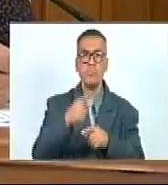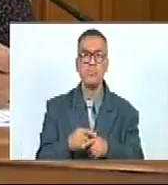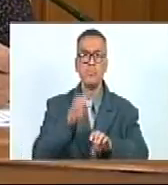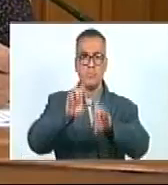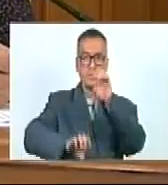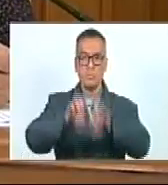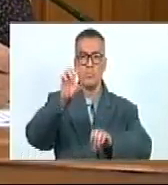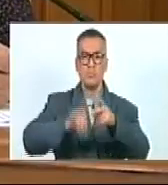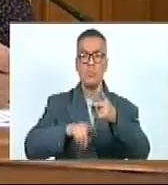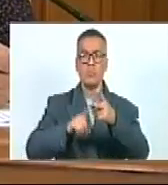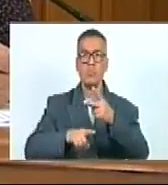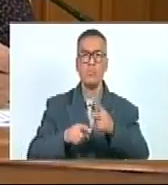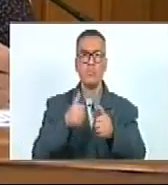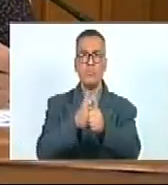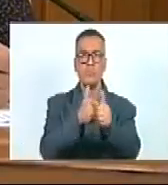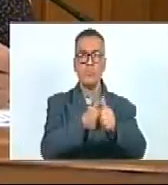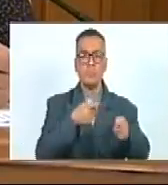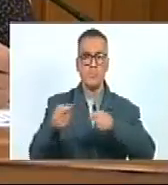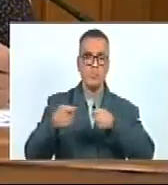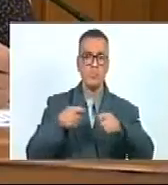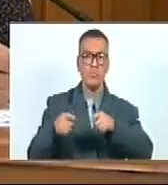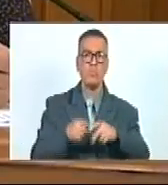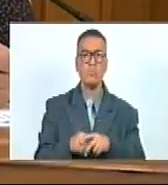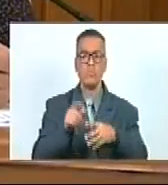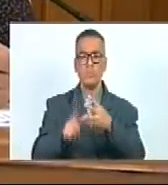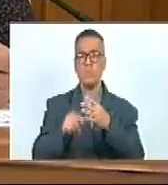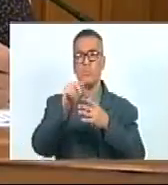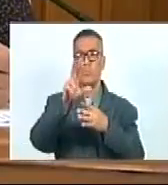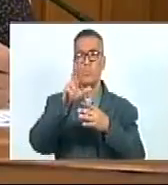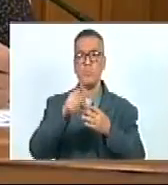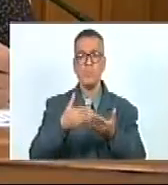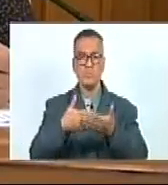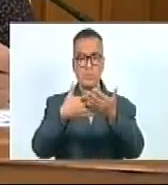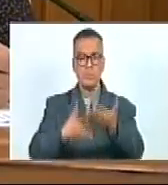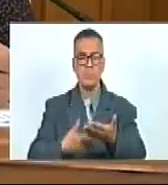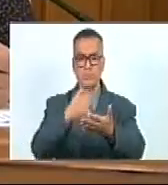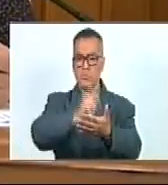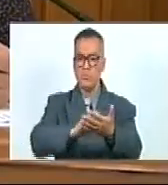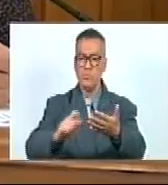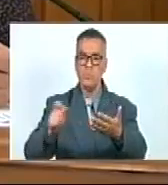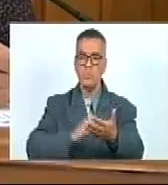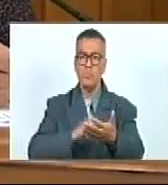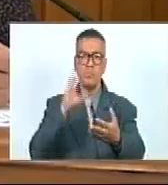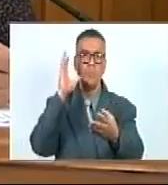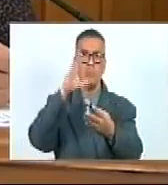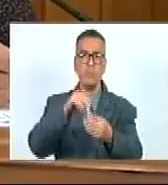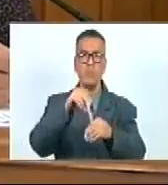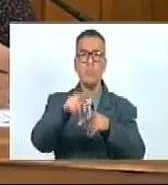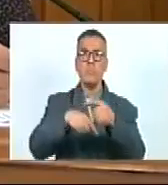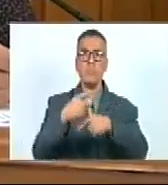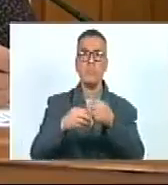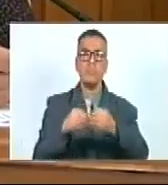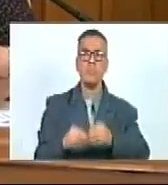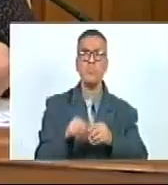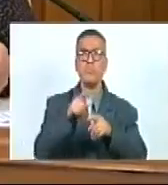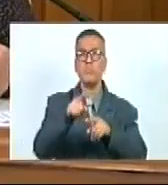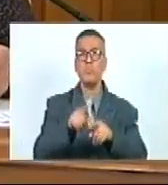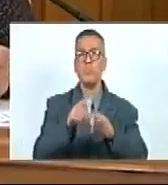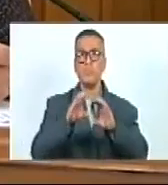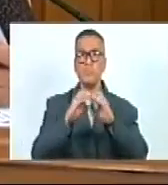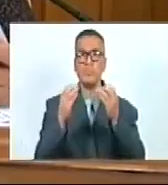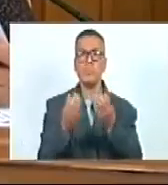evaluación, seguimiento y control. 3. Presentar informes, resultados y recomendaciones a los